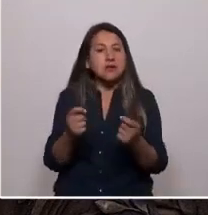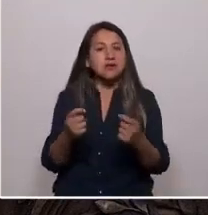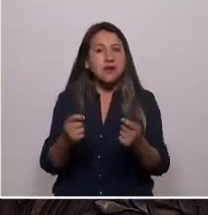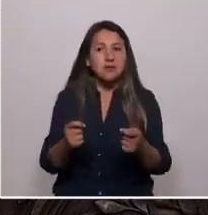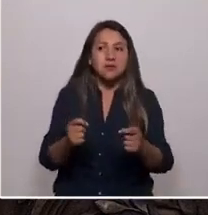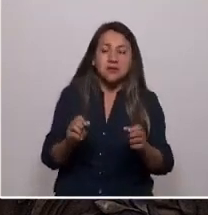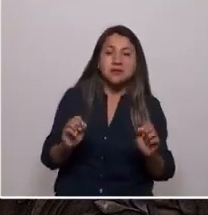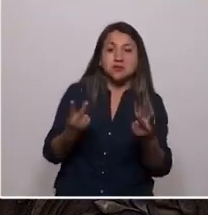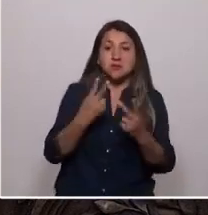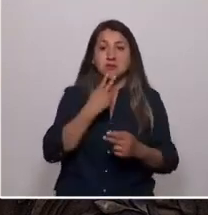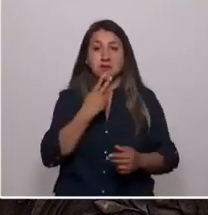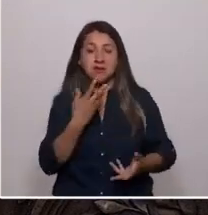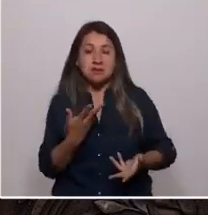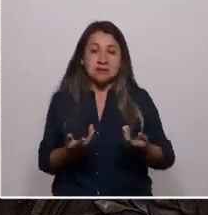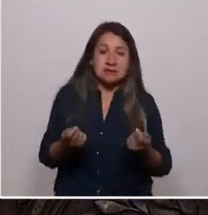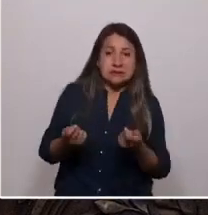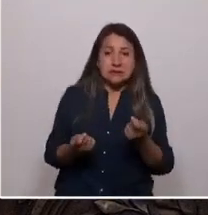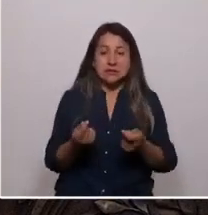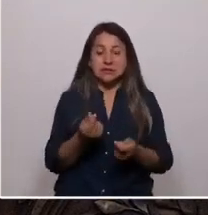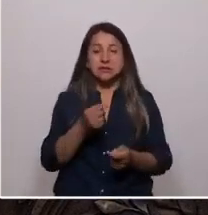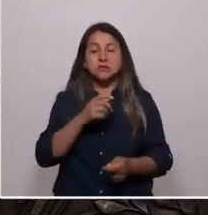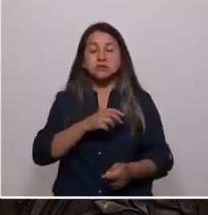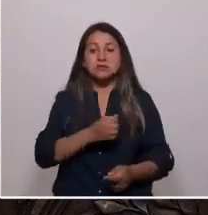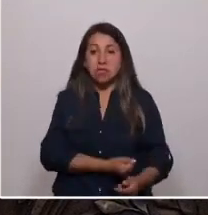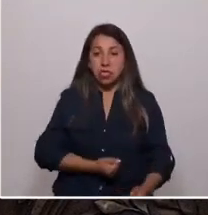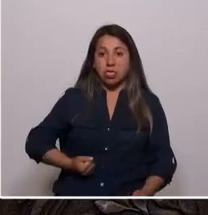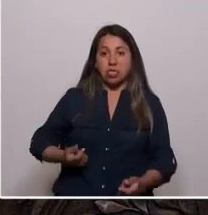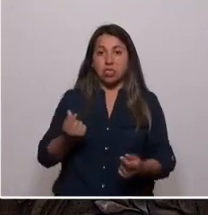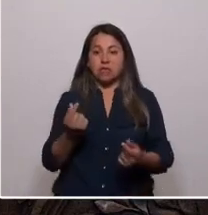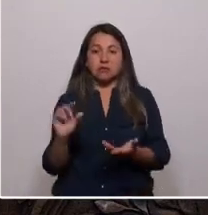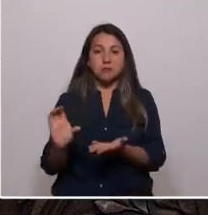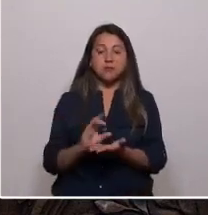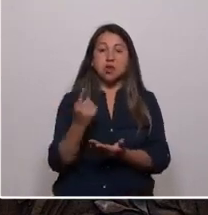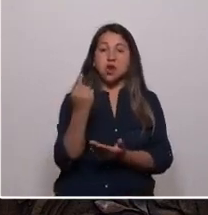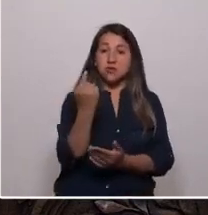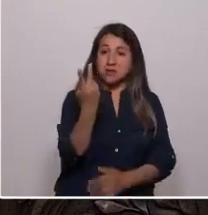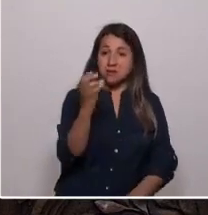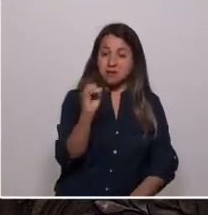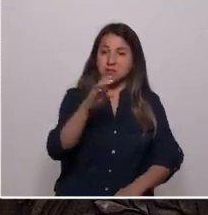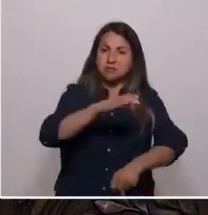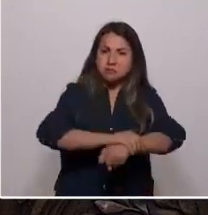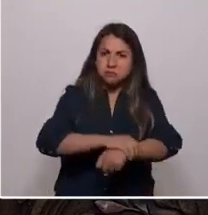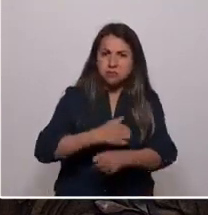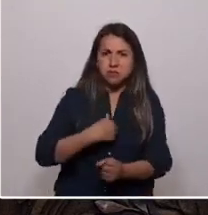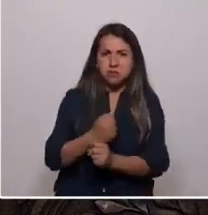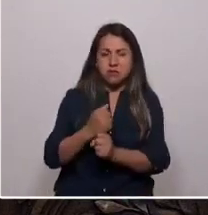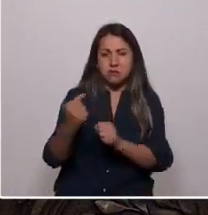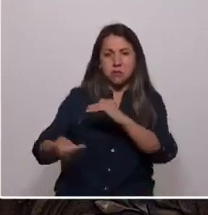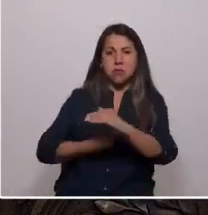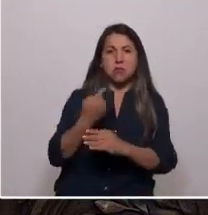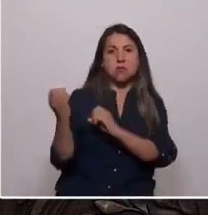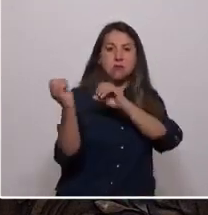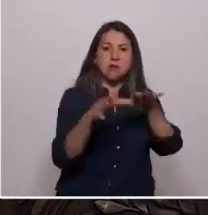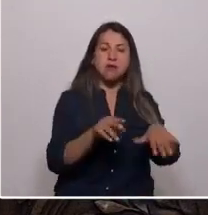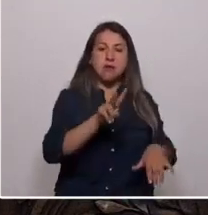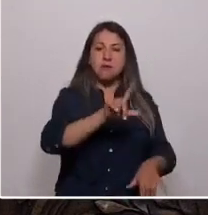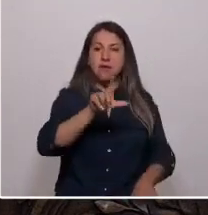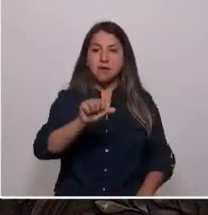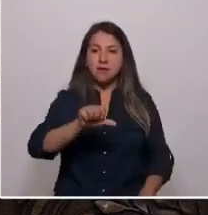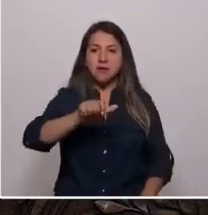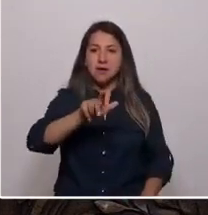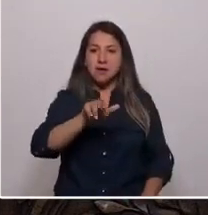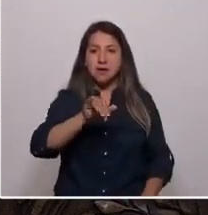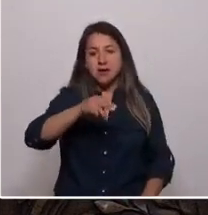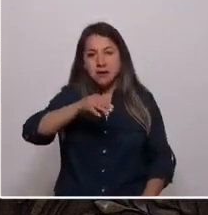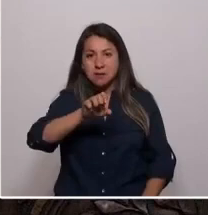subsistir malamente con nuestros sueldos. A las 11.20 me detienen en mi trabajo y me trasladan a Villa Grimalde, donde fui